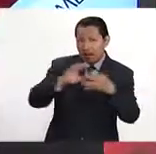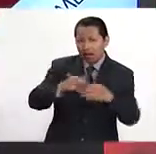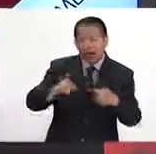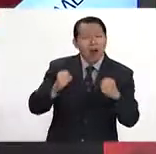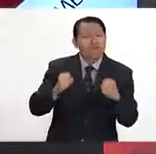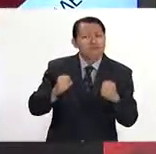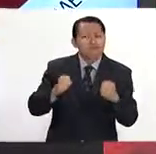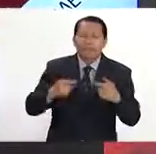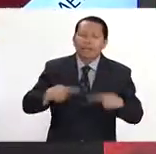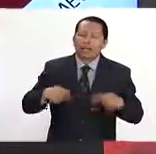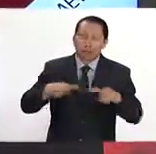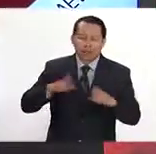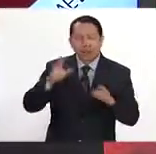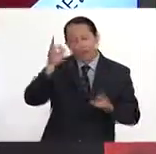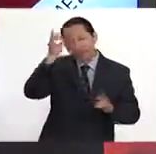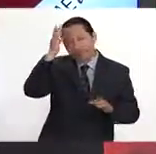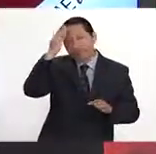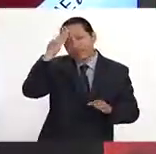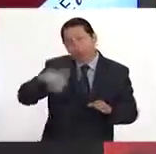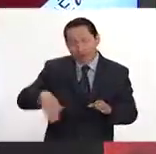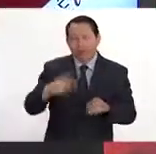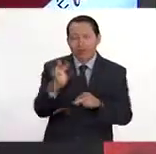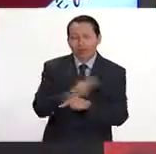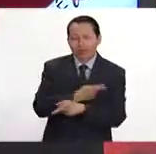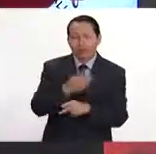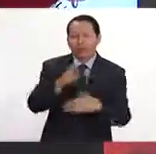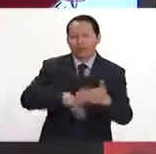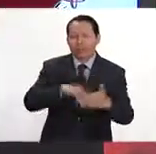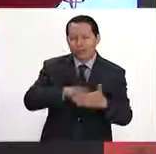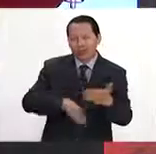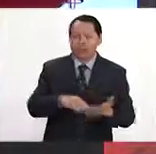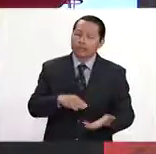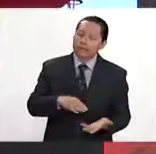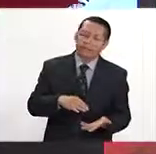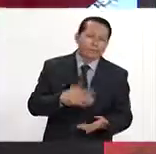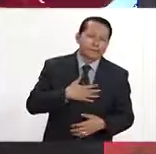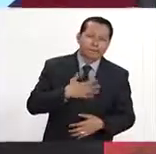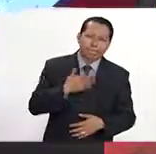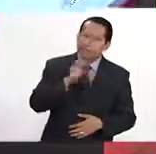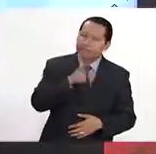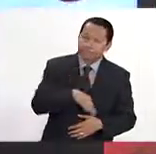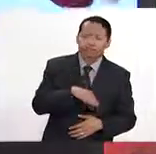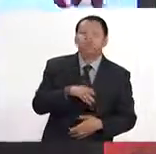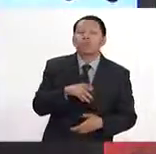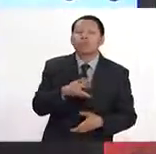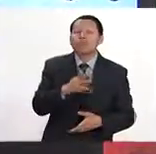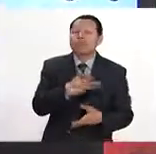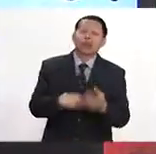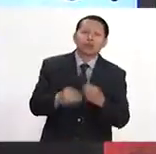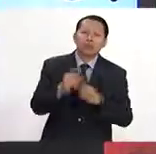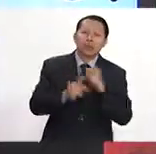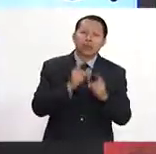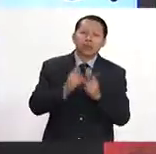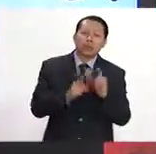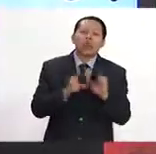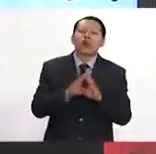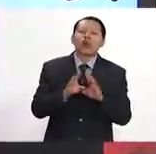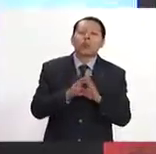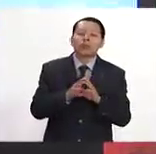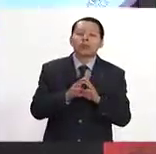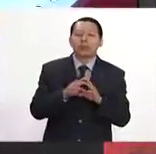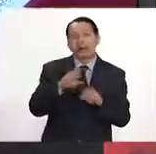perfectamente. Lo que sucedió en Barcelona es terrible, detestable. Después, el lado bueno, el lado deportivo. No solamente